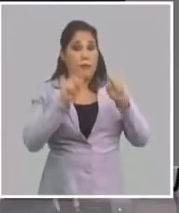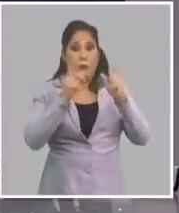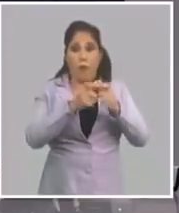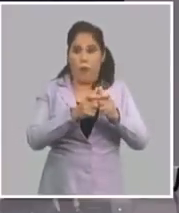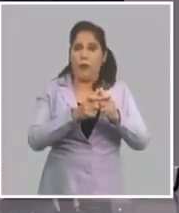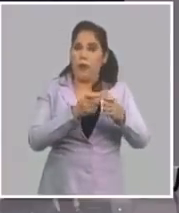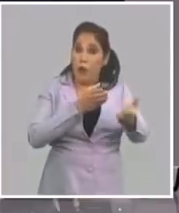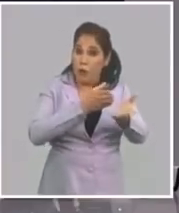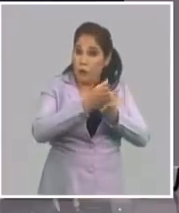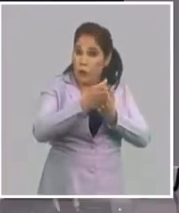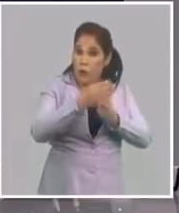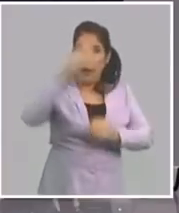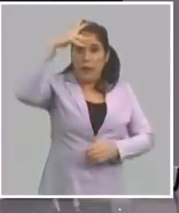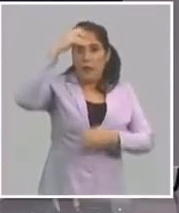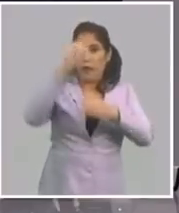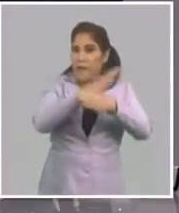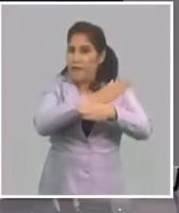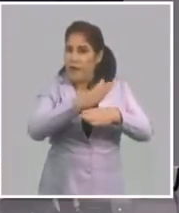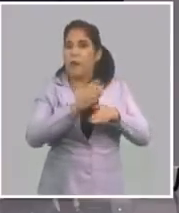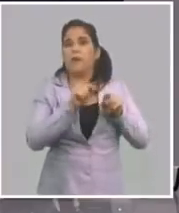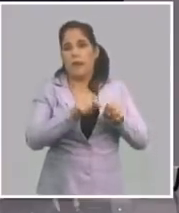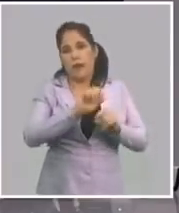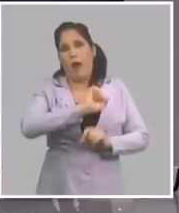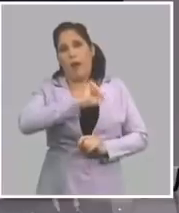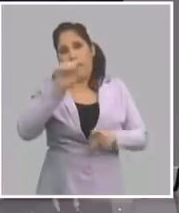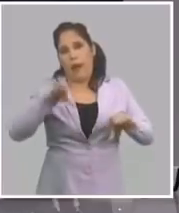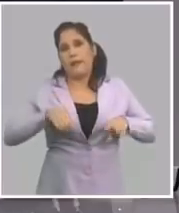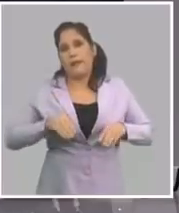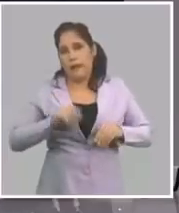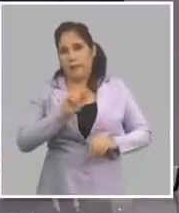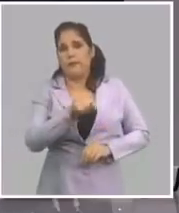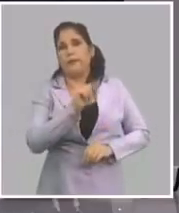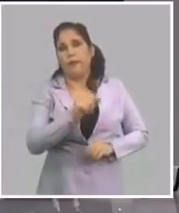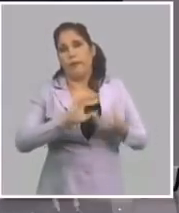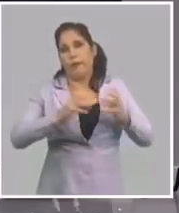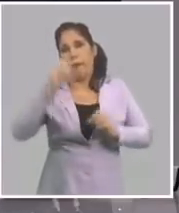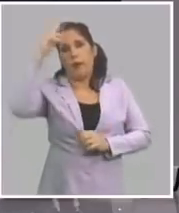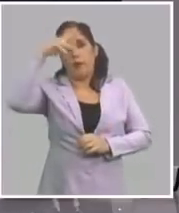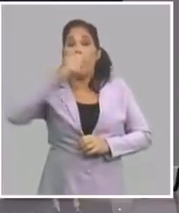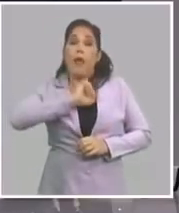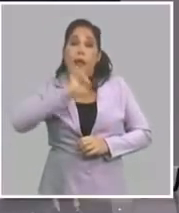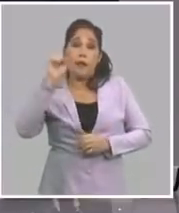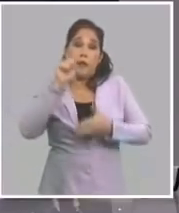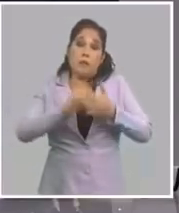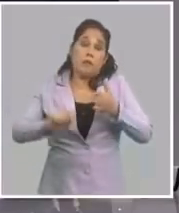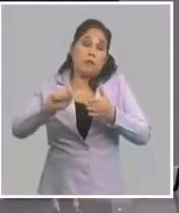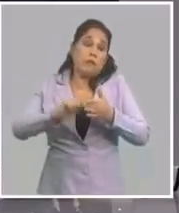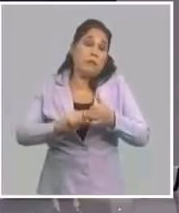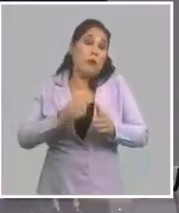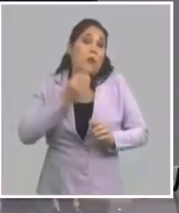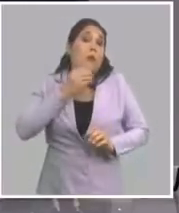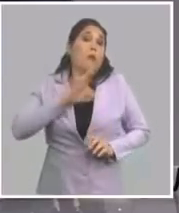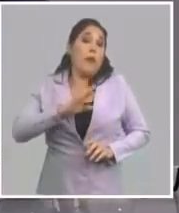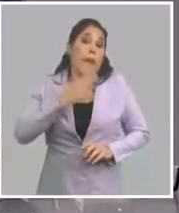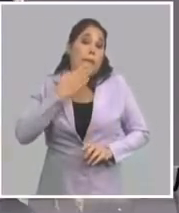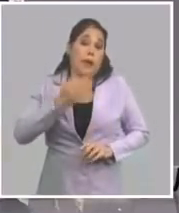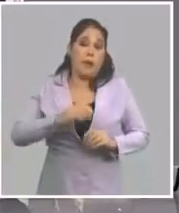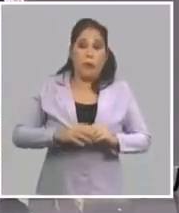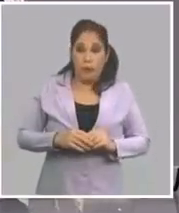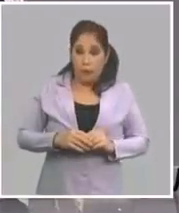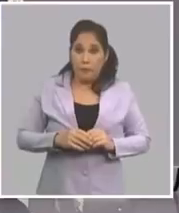política que han seguido en distintos terrenos, siguen ahí. Y si tienen un éxito electoral, más razón.